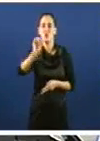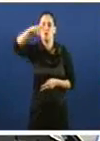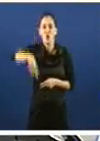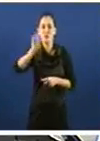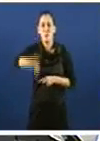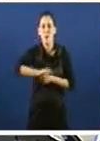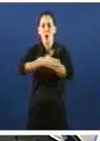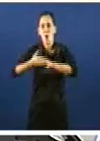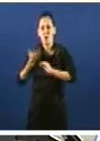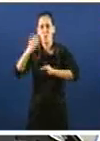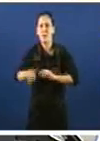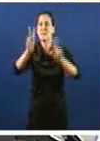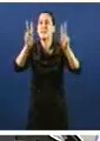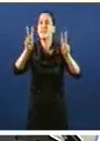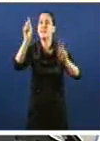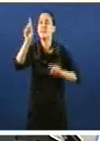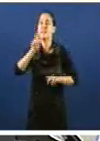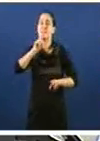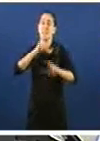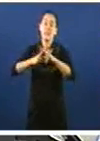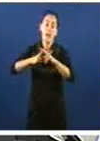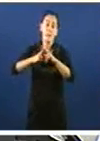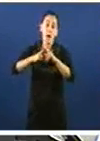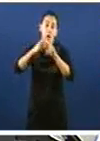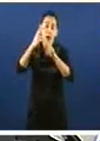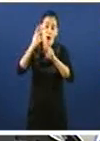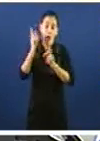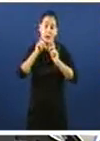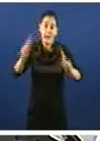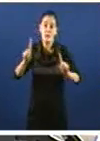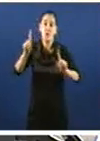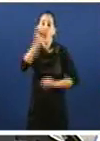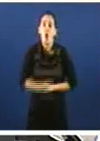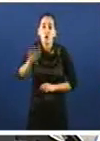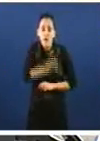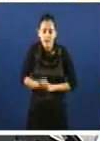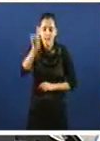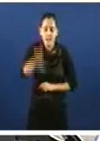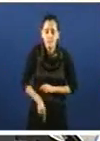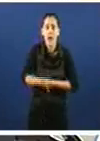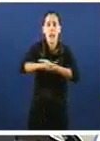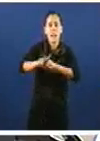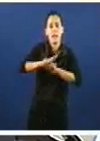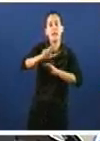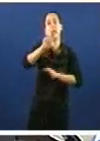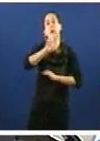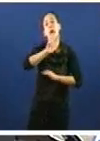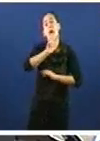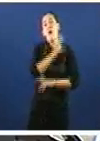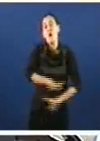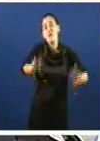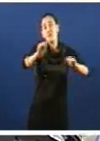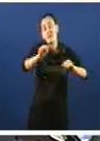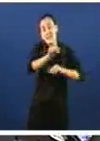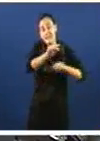al cumada operación orquesta e que salpica, entre outros, os alcaldes de Fisterra e Mazaricos. A situación do